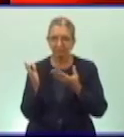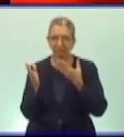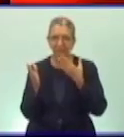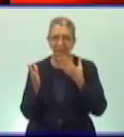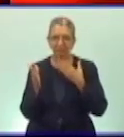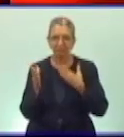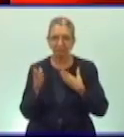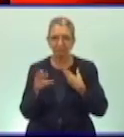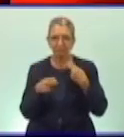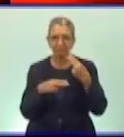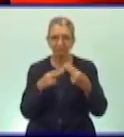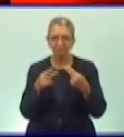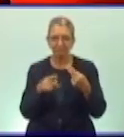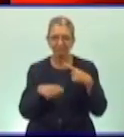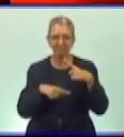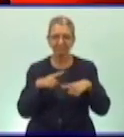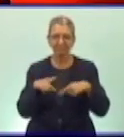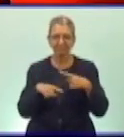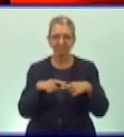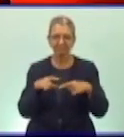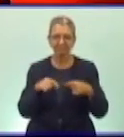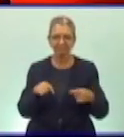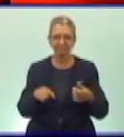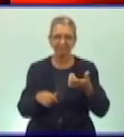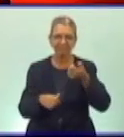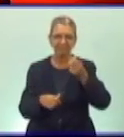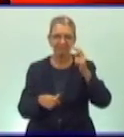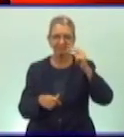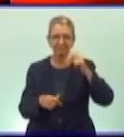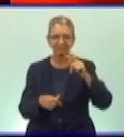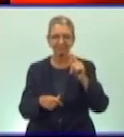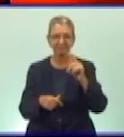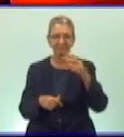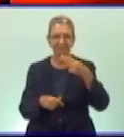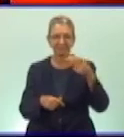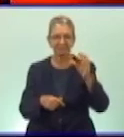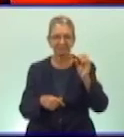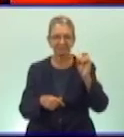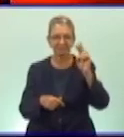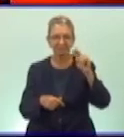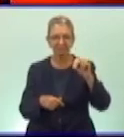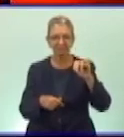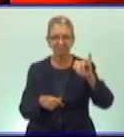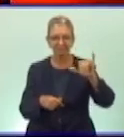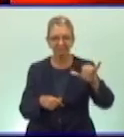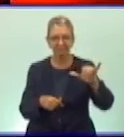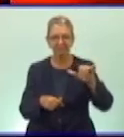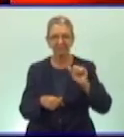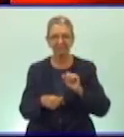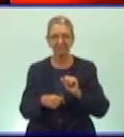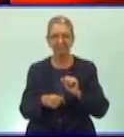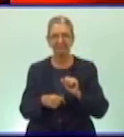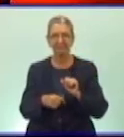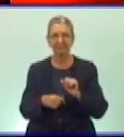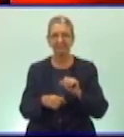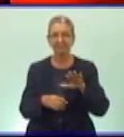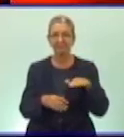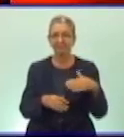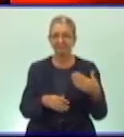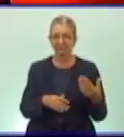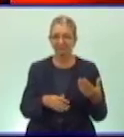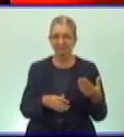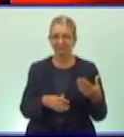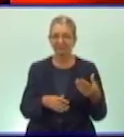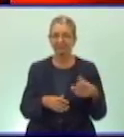el pionero Anthony Jardines de la escuela José Gervasio Artigas de la Villa